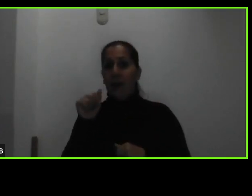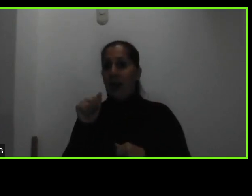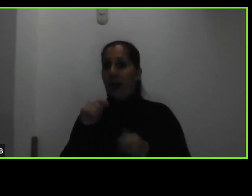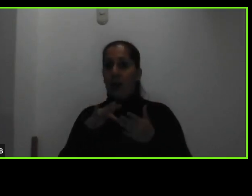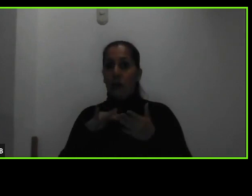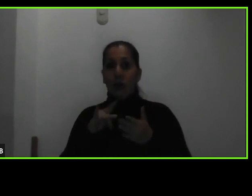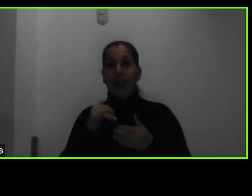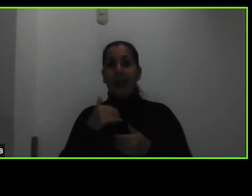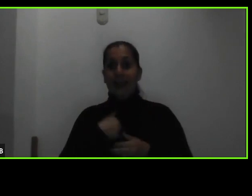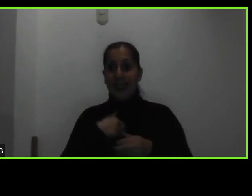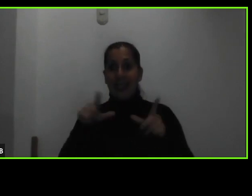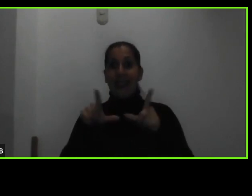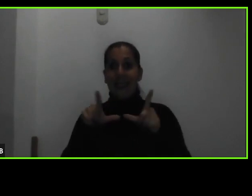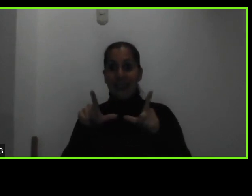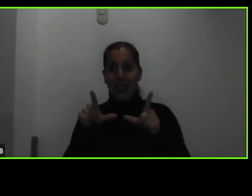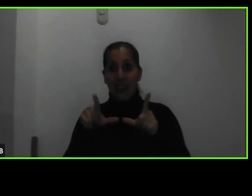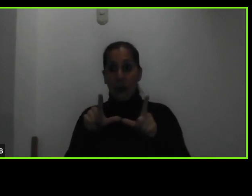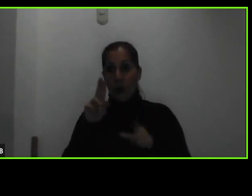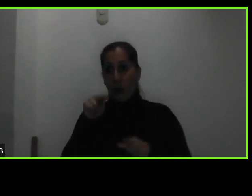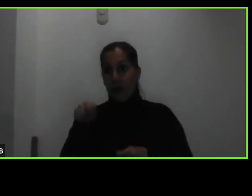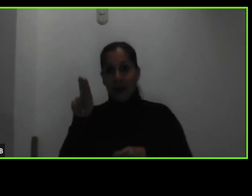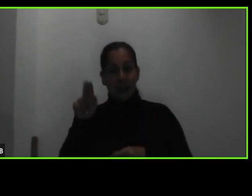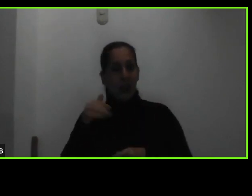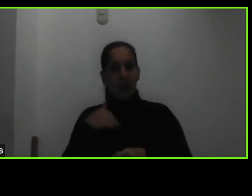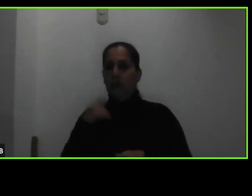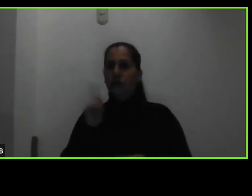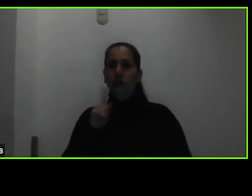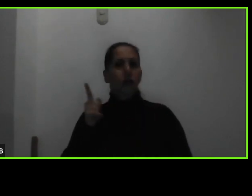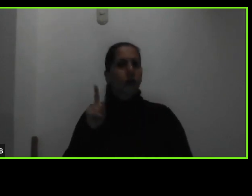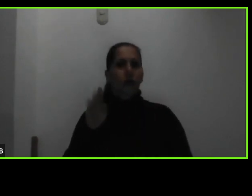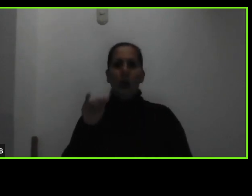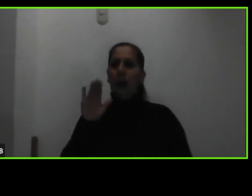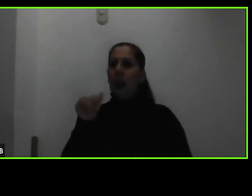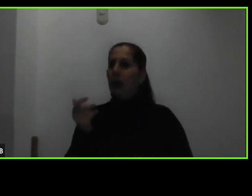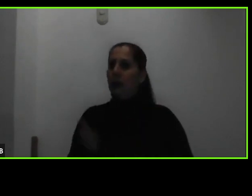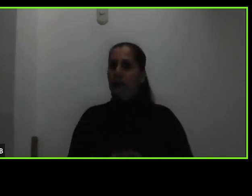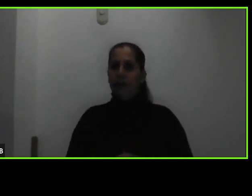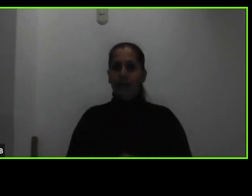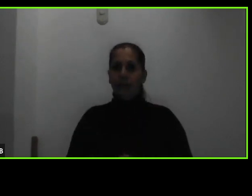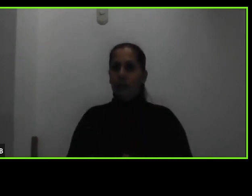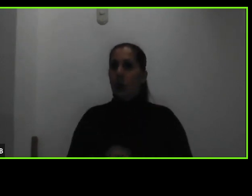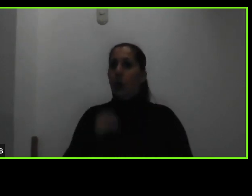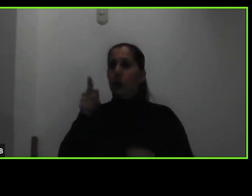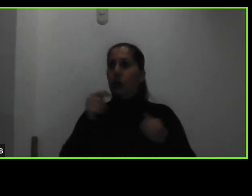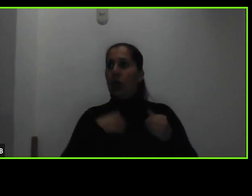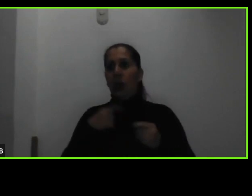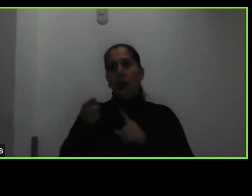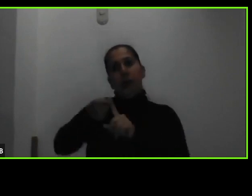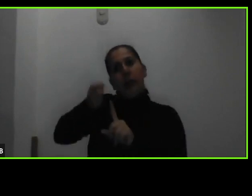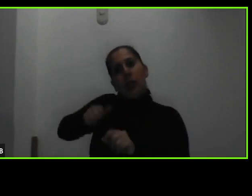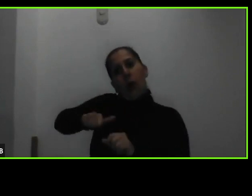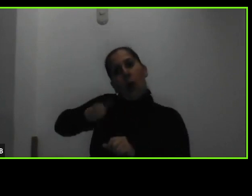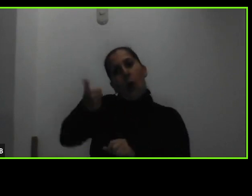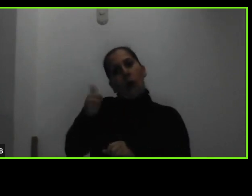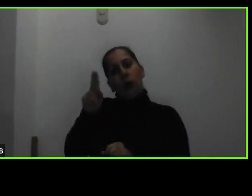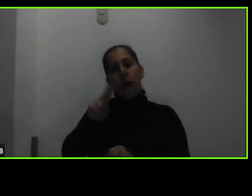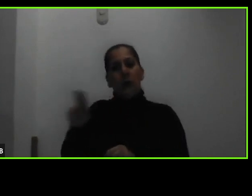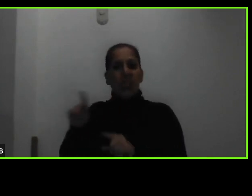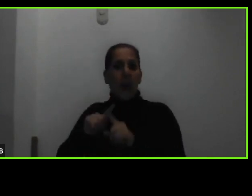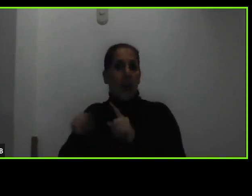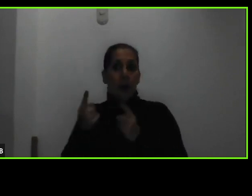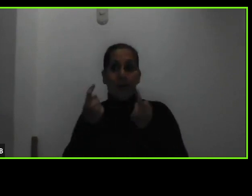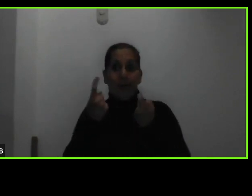título universitario por ejemplo si la situación de ustedes no es esa y es que vienen de otra universidad y ya no van a continuar en esa